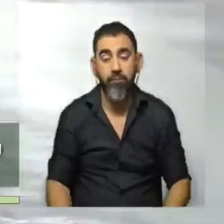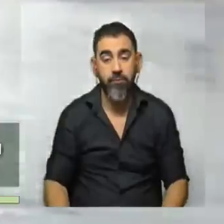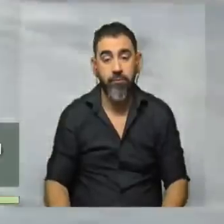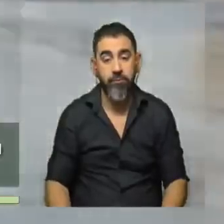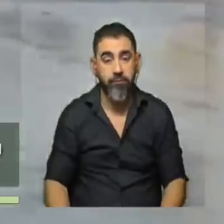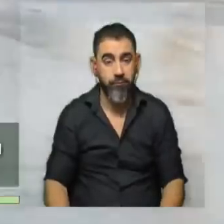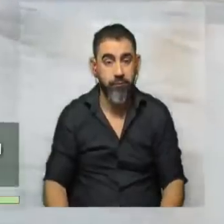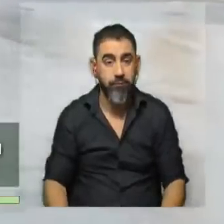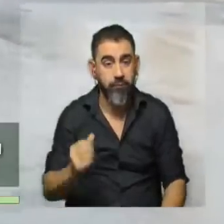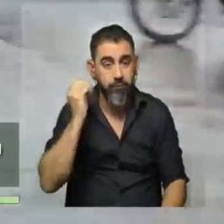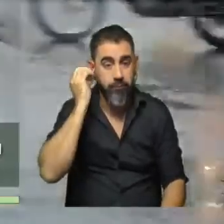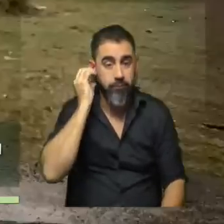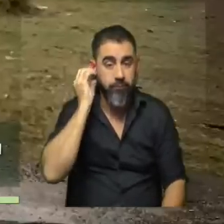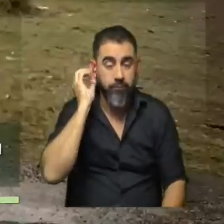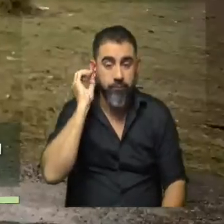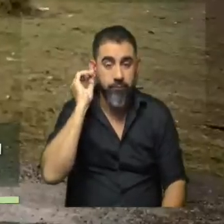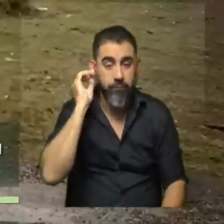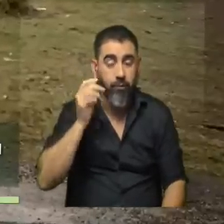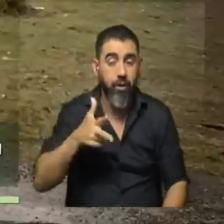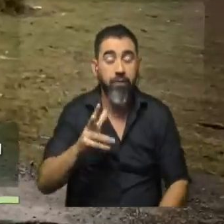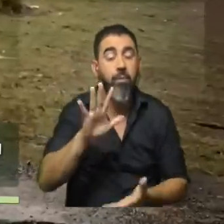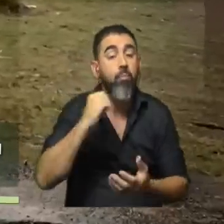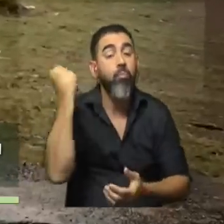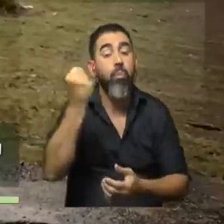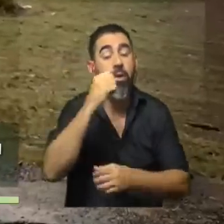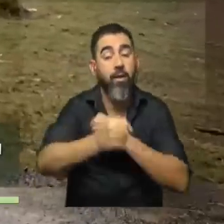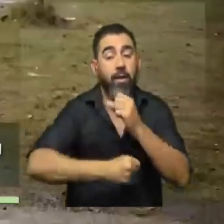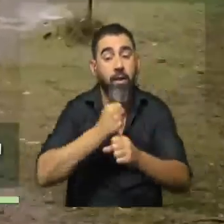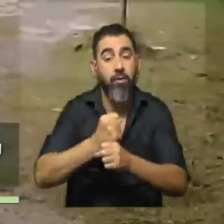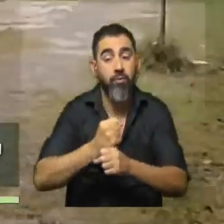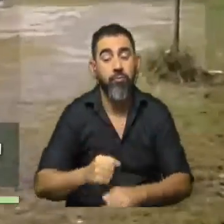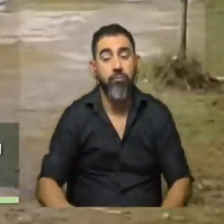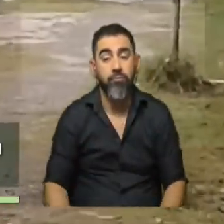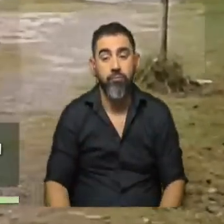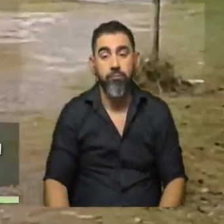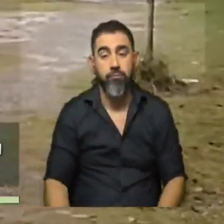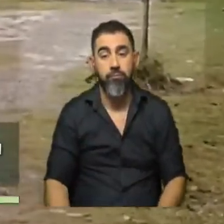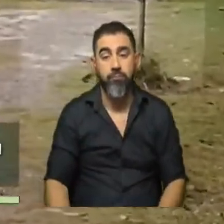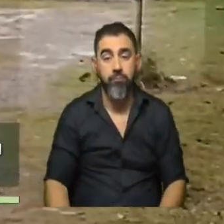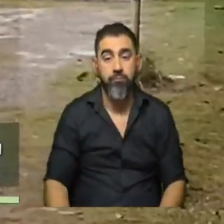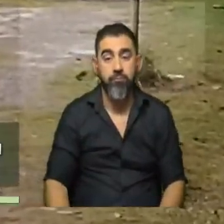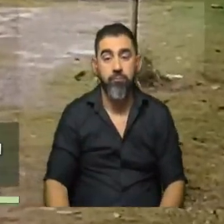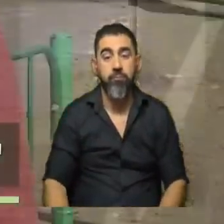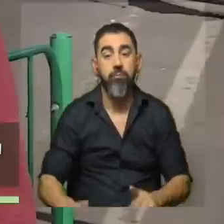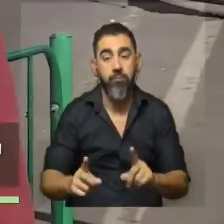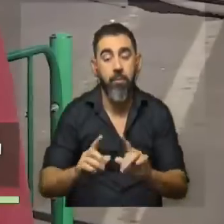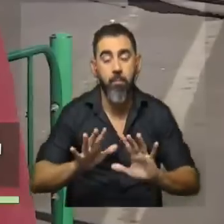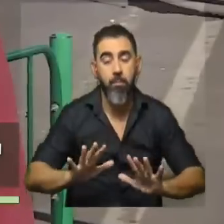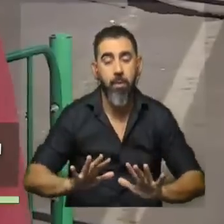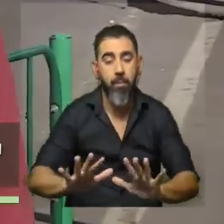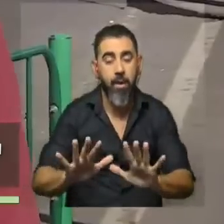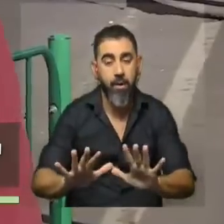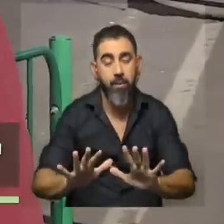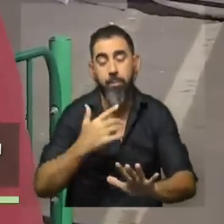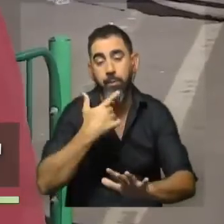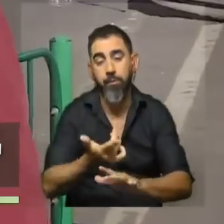Reyes que es, como te decía, de las más importantes del año para esta zona, ¿no? Y para la cual hubo un montón de preparación, vos ves